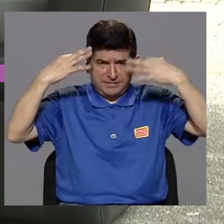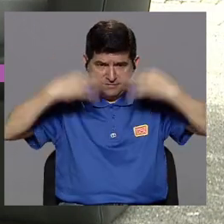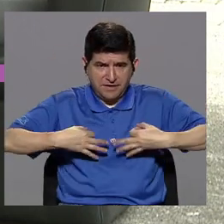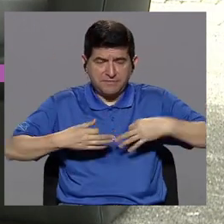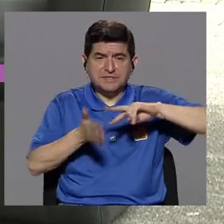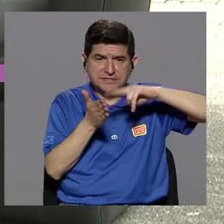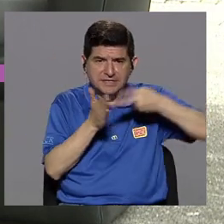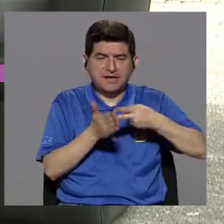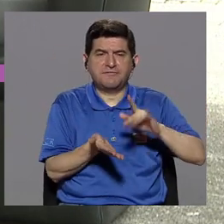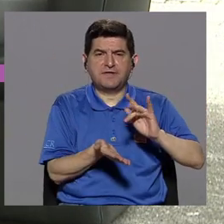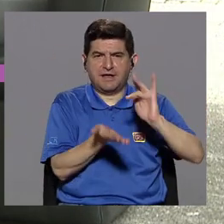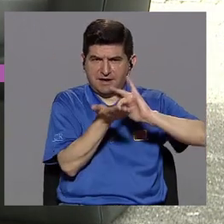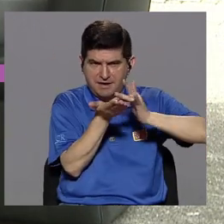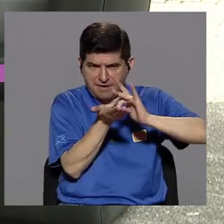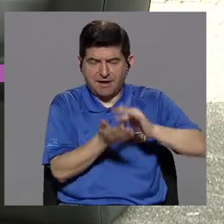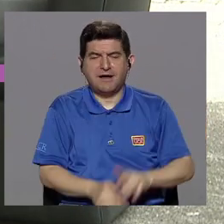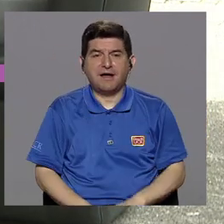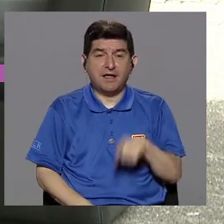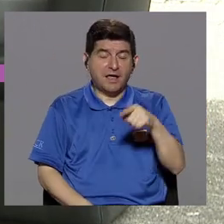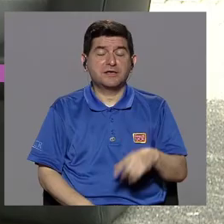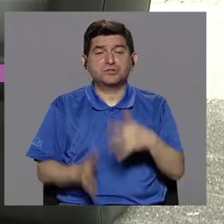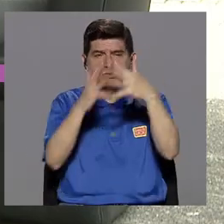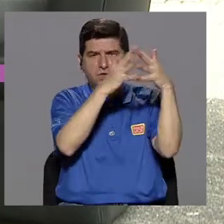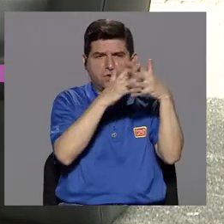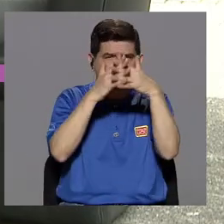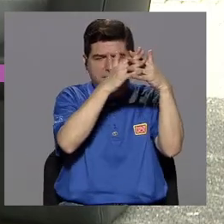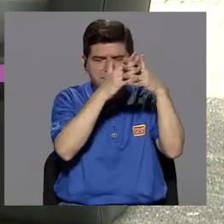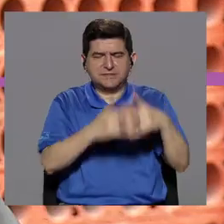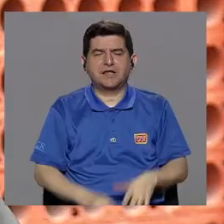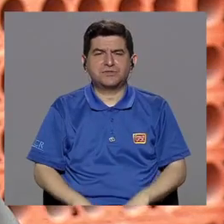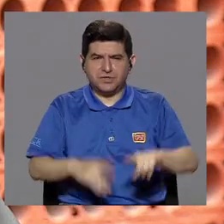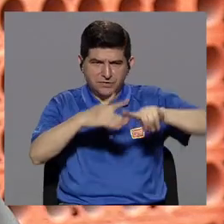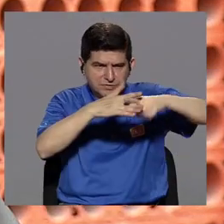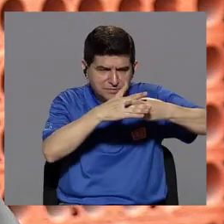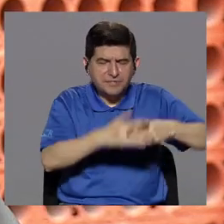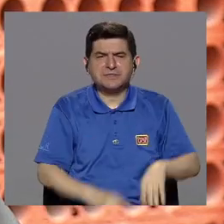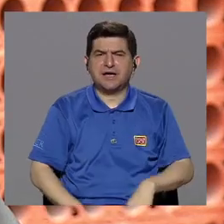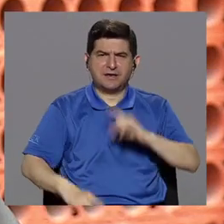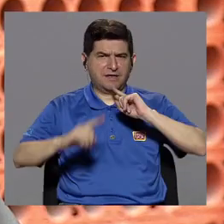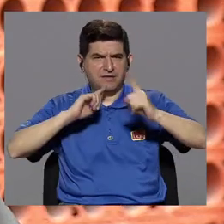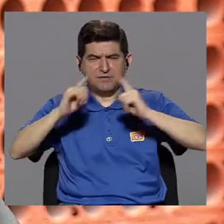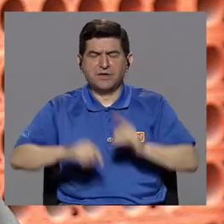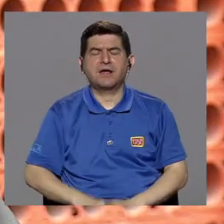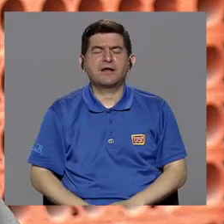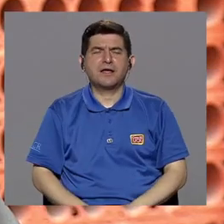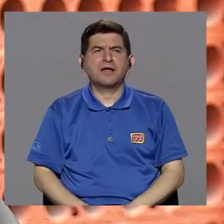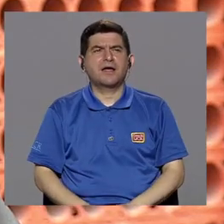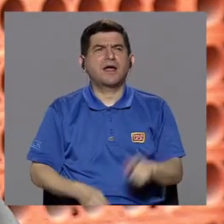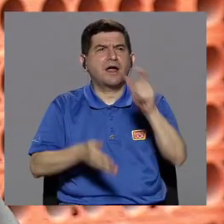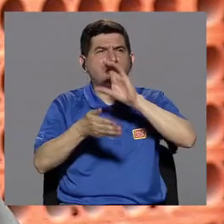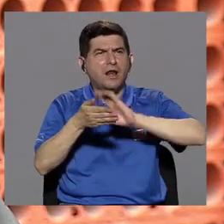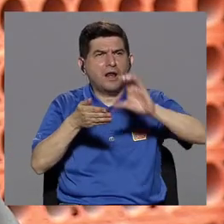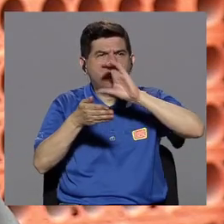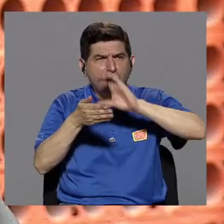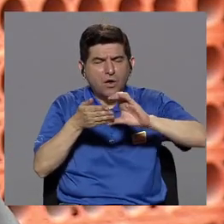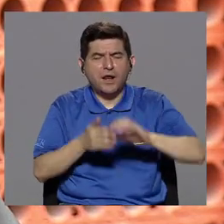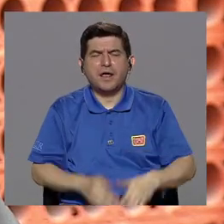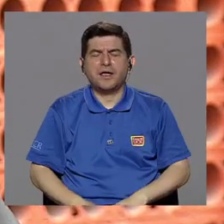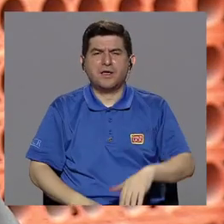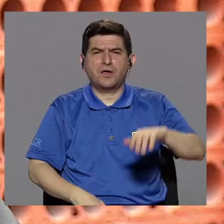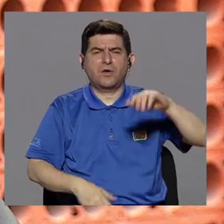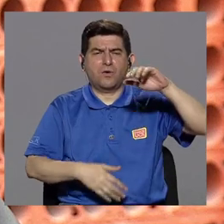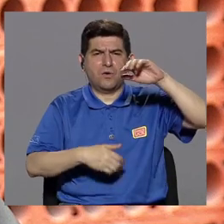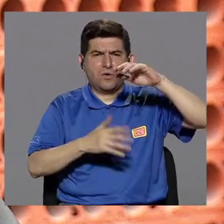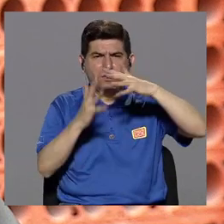de América y se ha difundido a nivel mundial, una iniciativa del Colegio Americano de Medicina y del Deporte, donde se